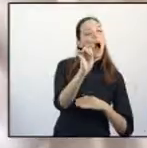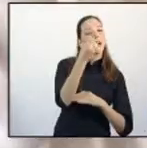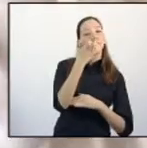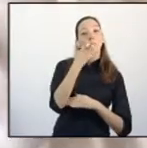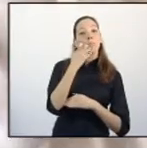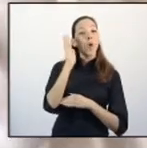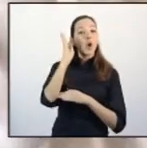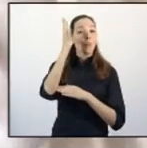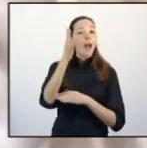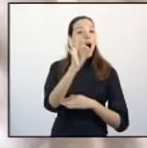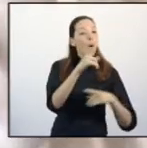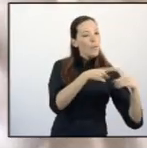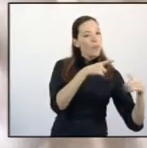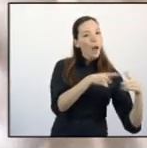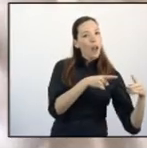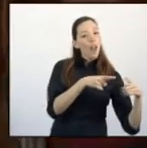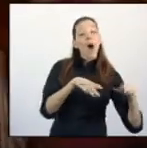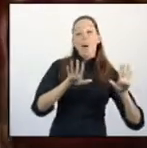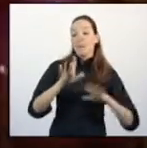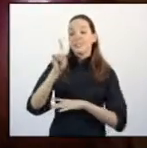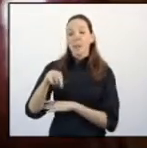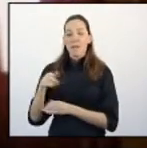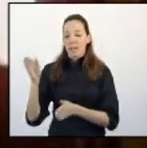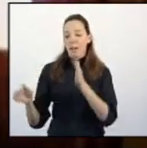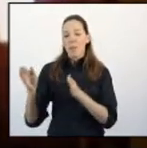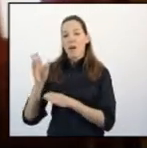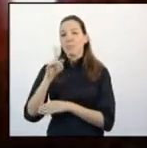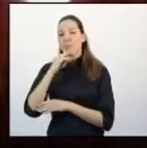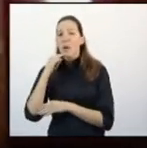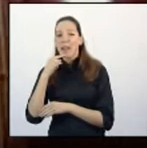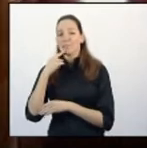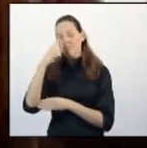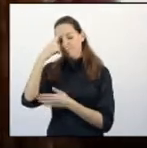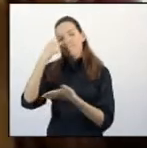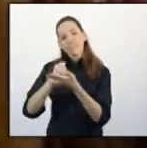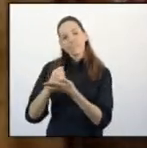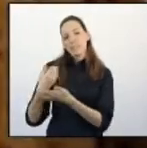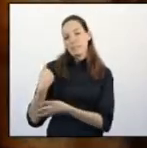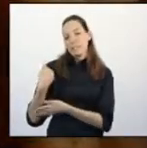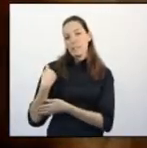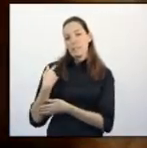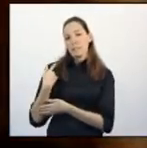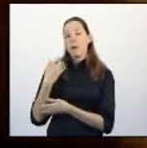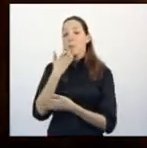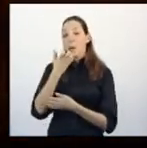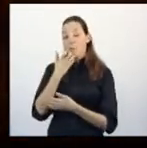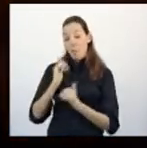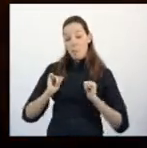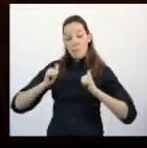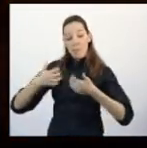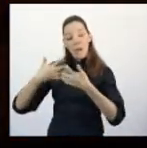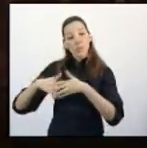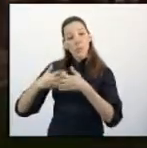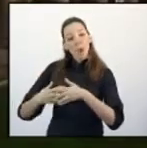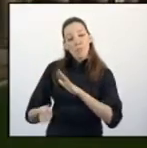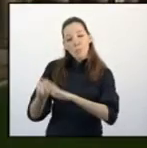o en la Hispania medieval, pero también episodios dolorosos como los que dejaron huella en tiempos más próximos, en los